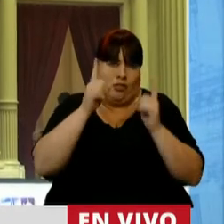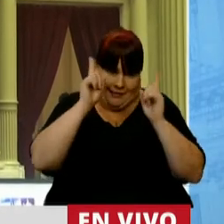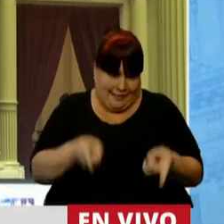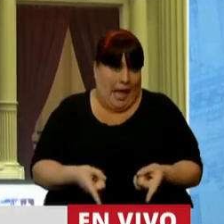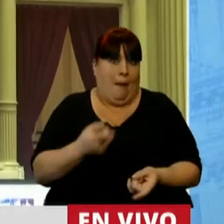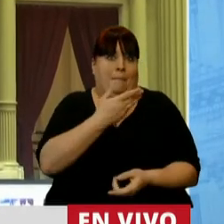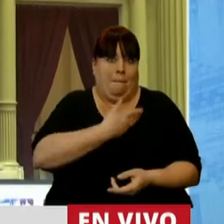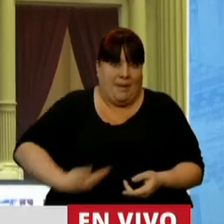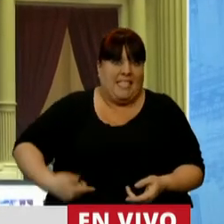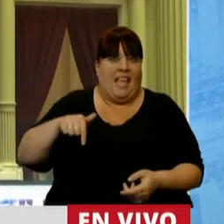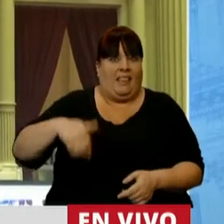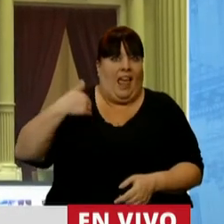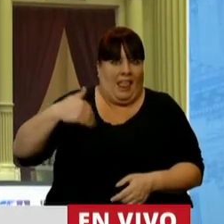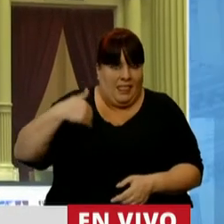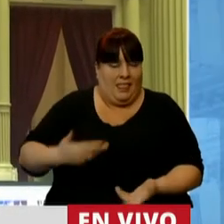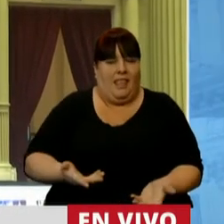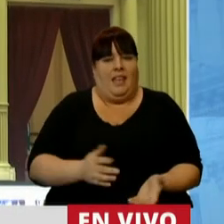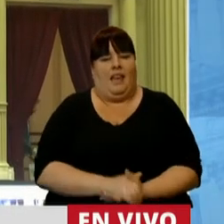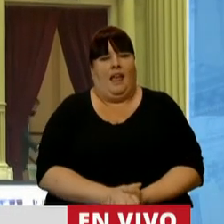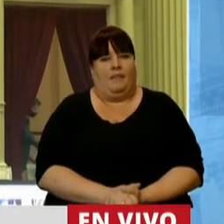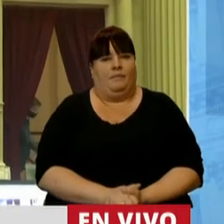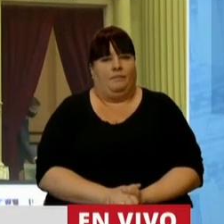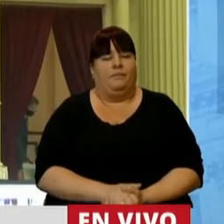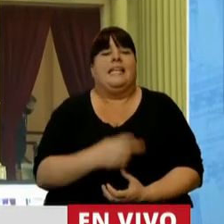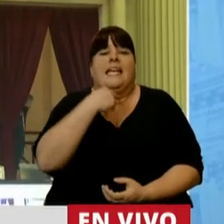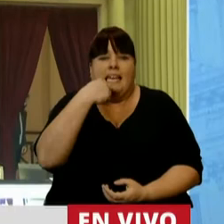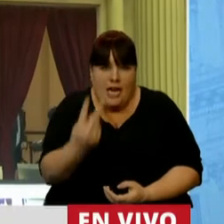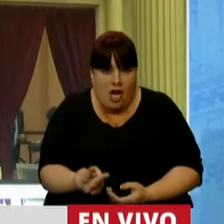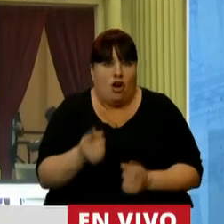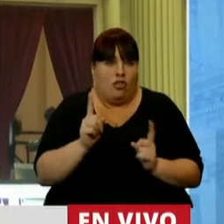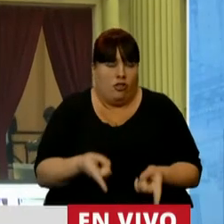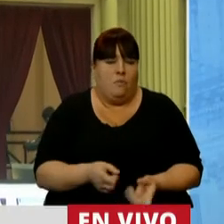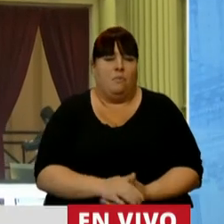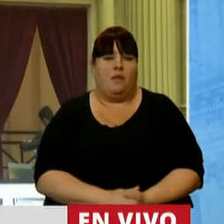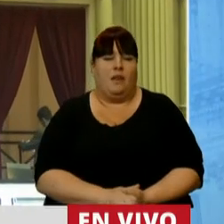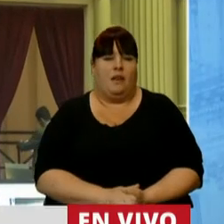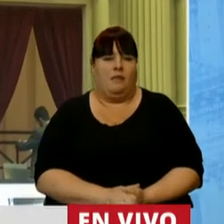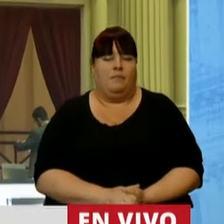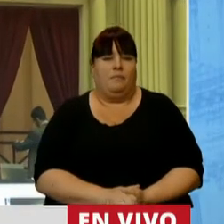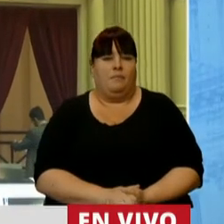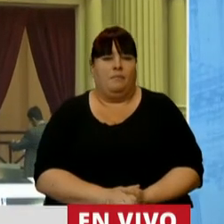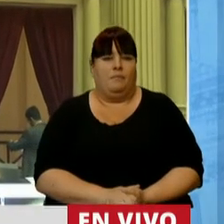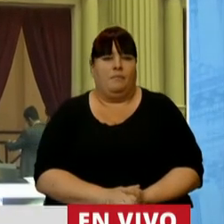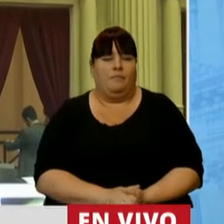también presidenta de los argentinos, sus hijos, quienes